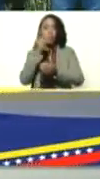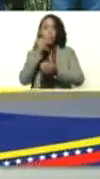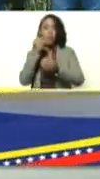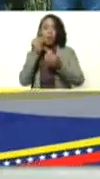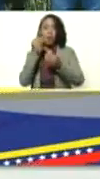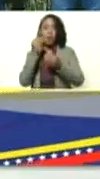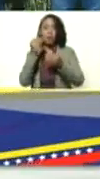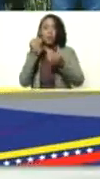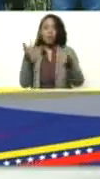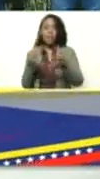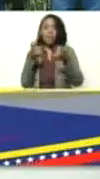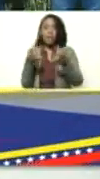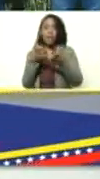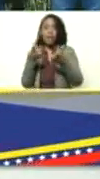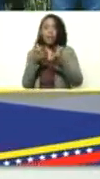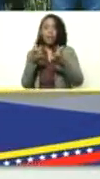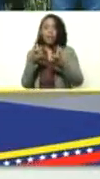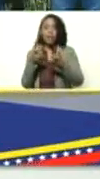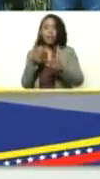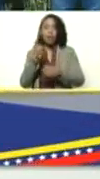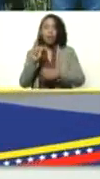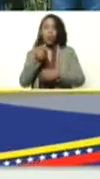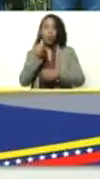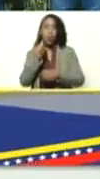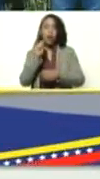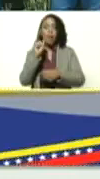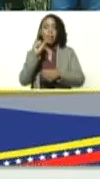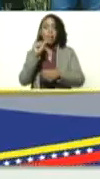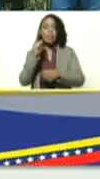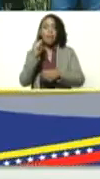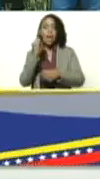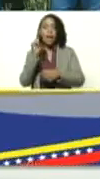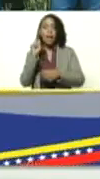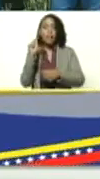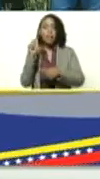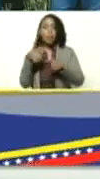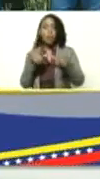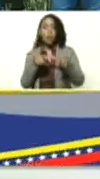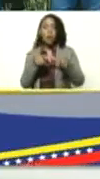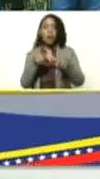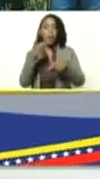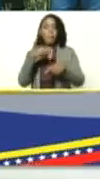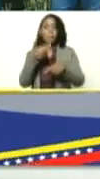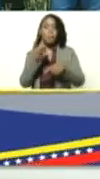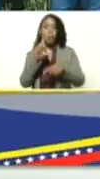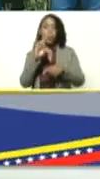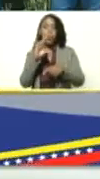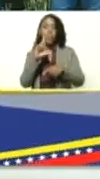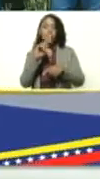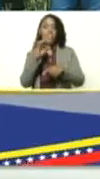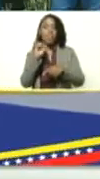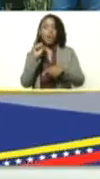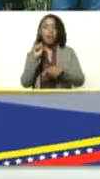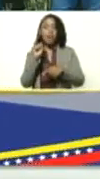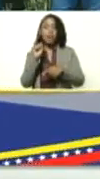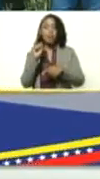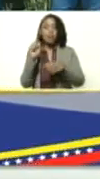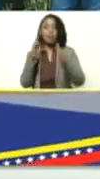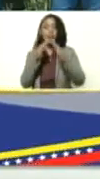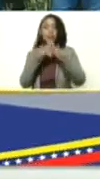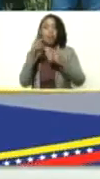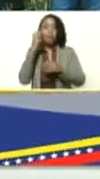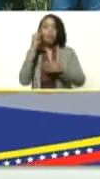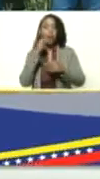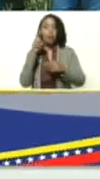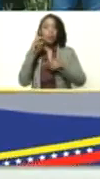la parroquia Aguasay municipio Aguasay sector La Pulvia finca El Cacao se encuentra con